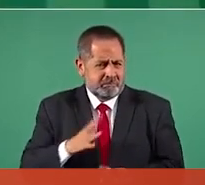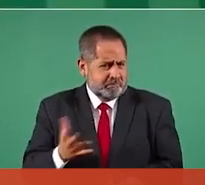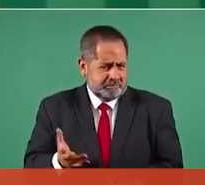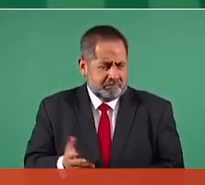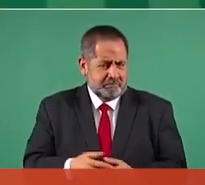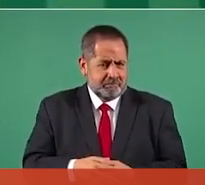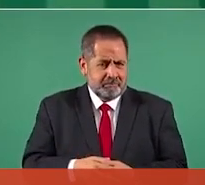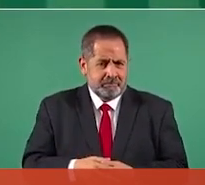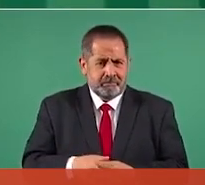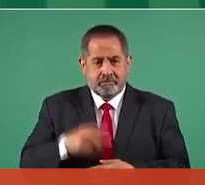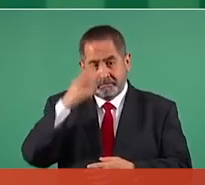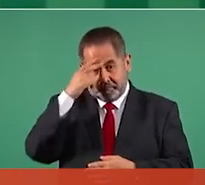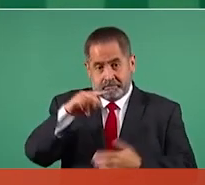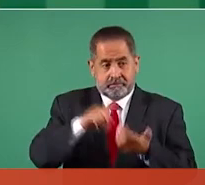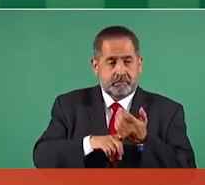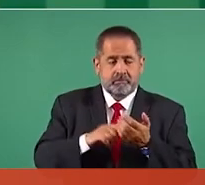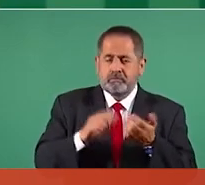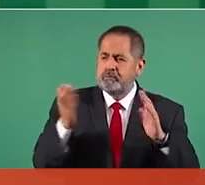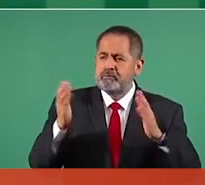con Bangladesh